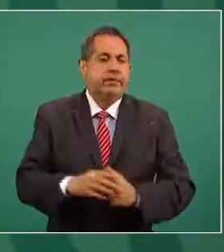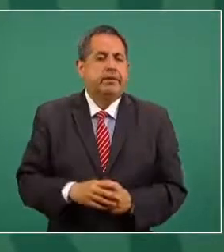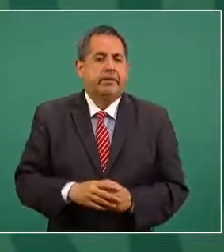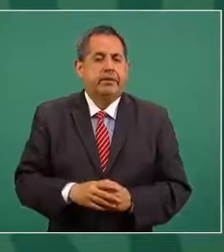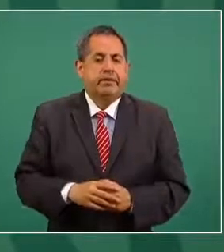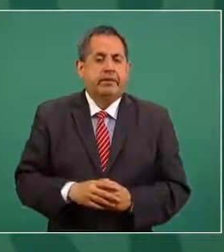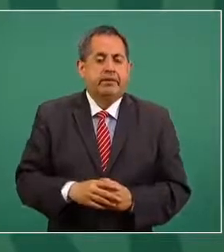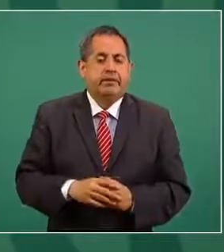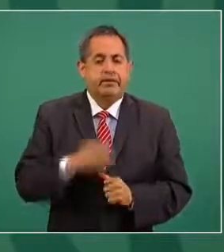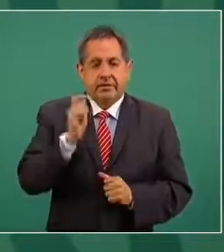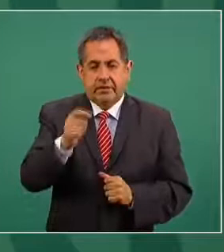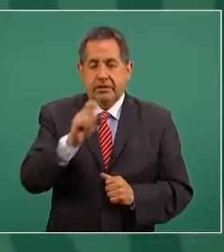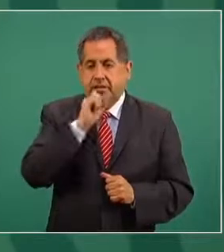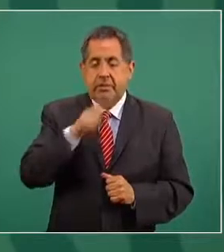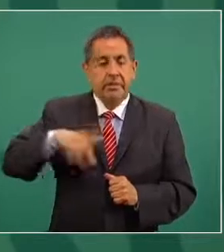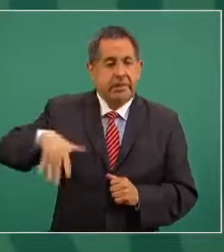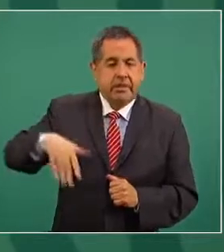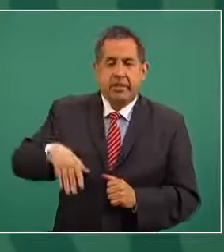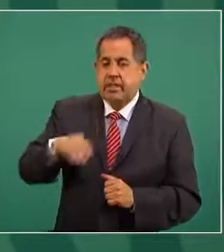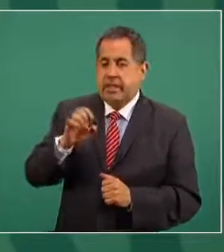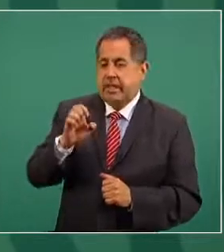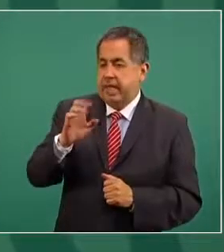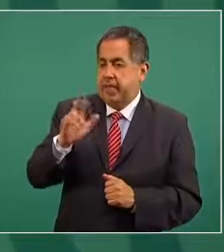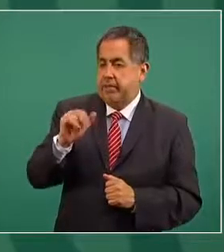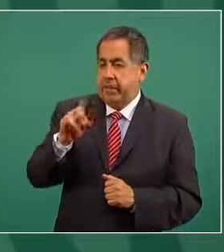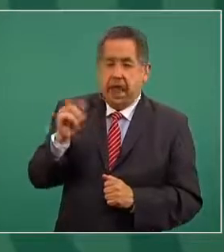Como también Marcelo lo planteó,